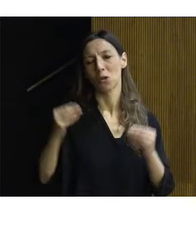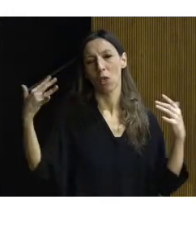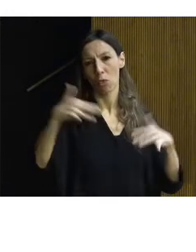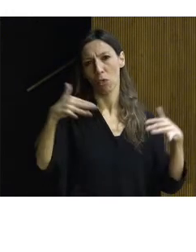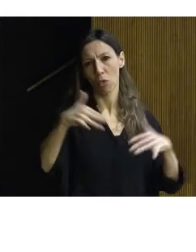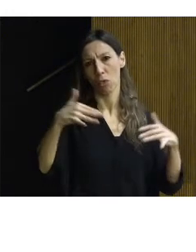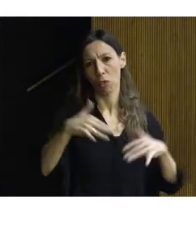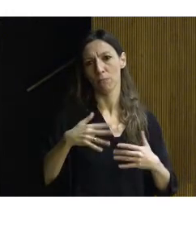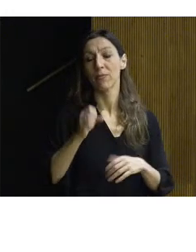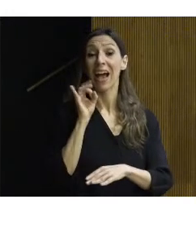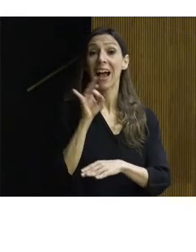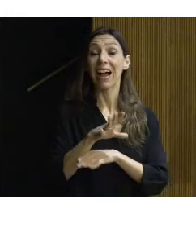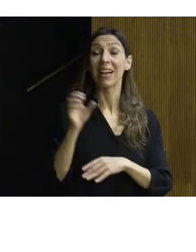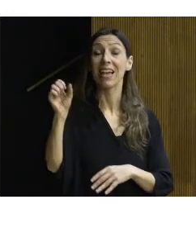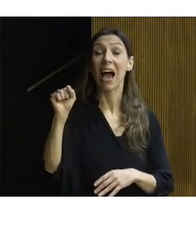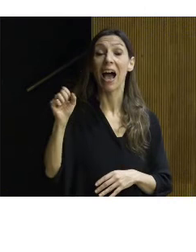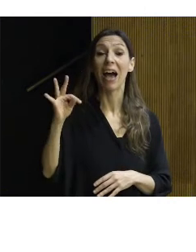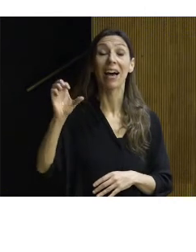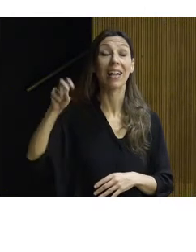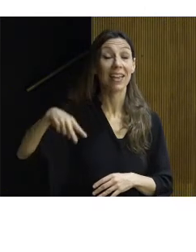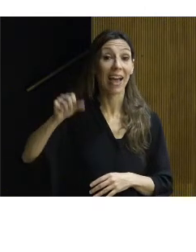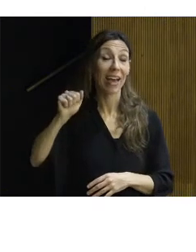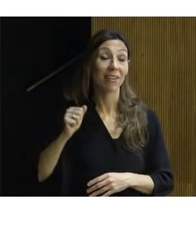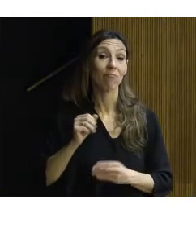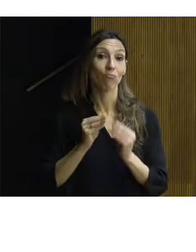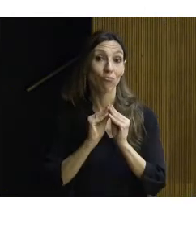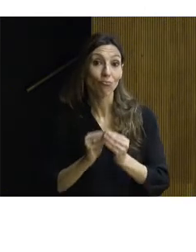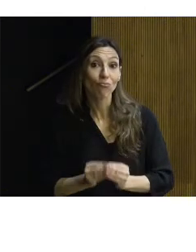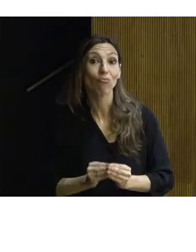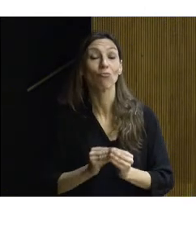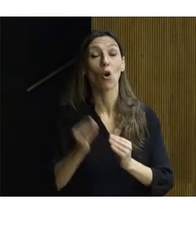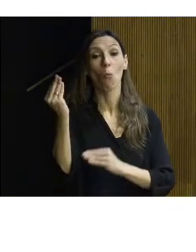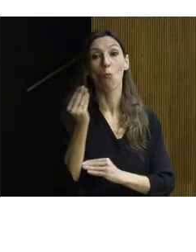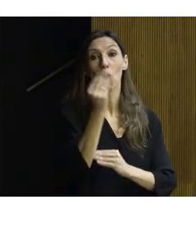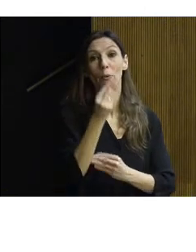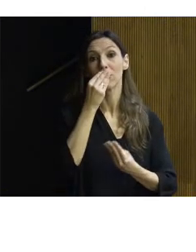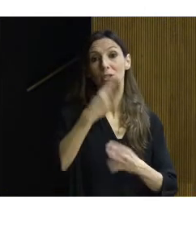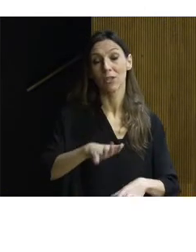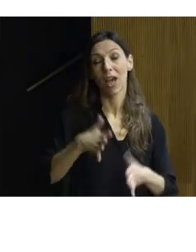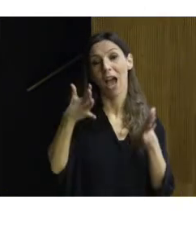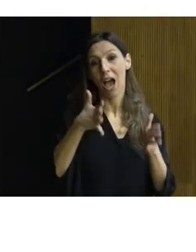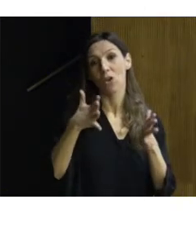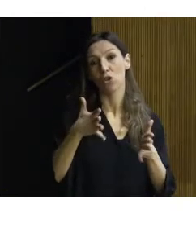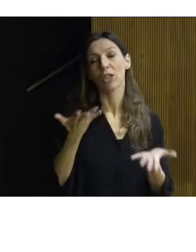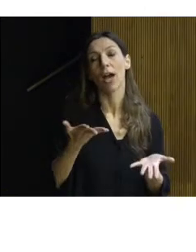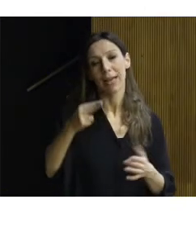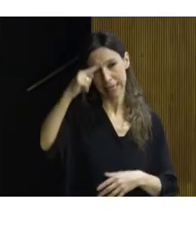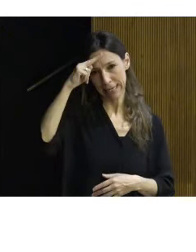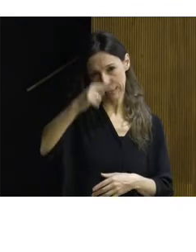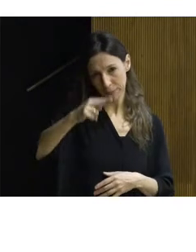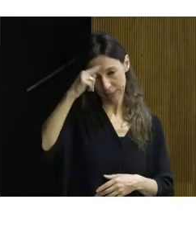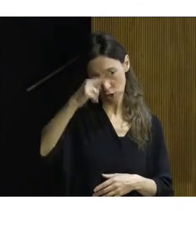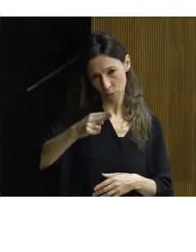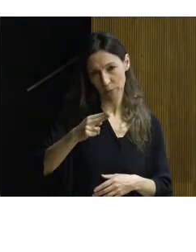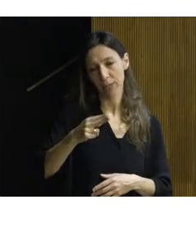La Carta de Atenas para la restauración de monumentos históricos de 1933 nos recomienda que respetemos la obra histórica y artística del pasado